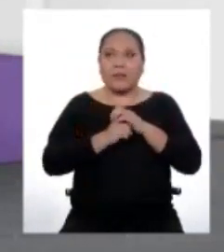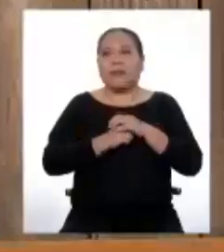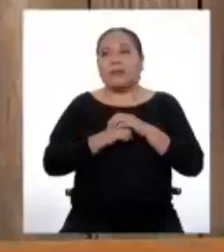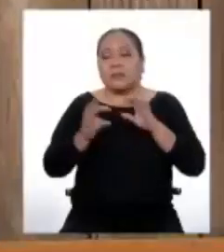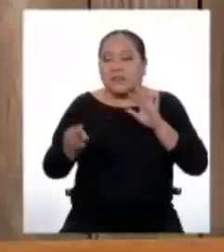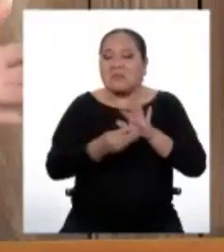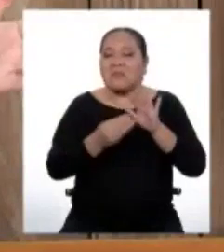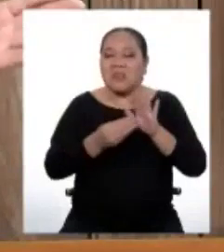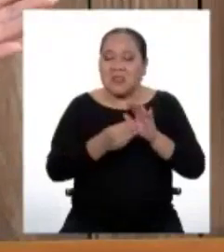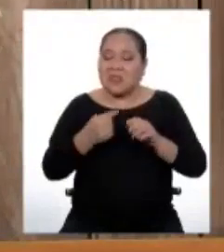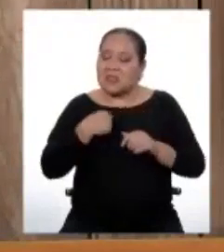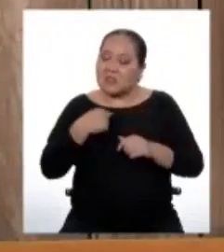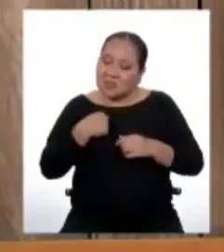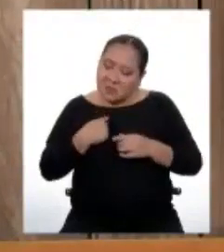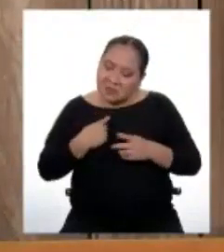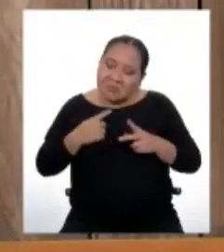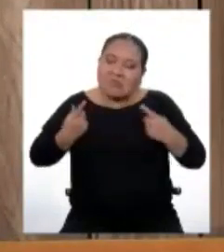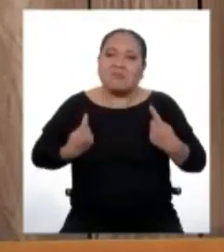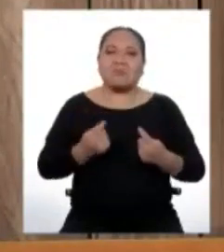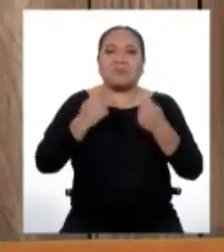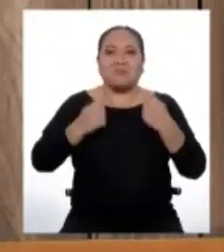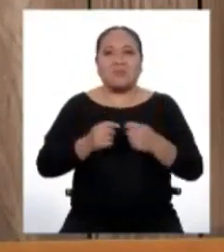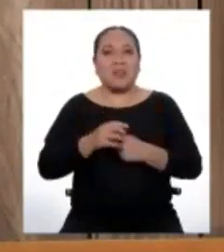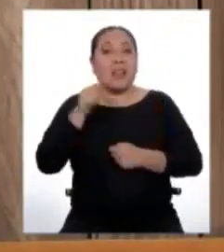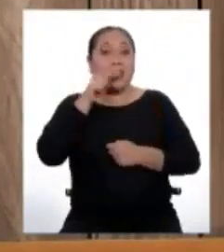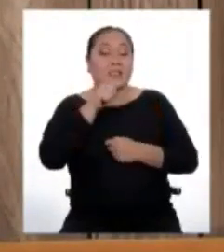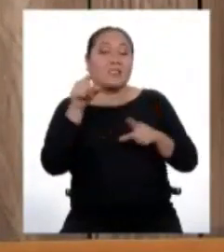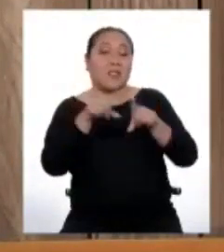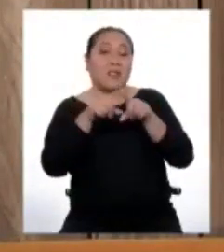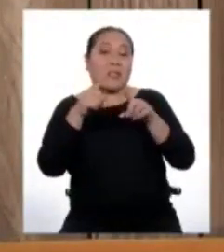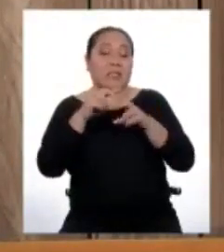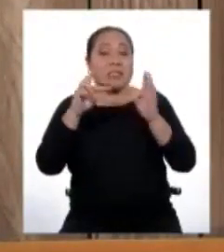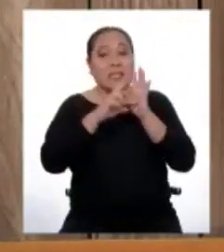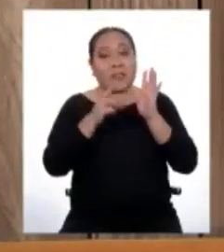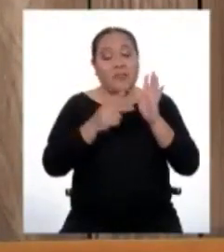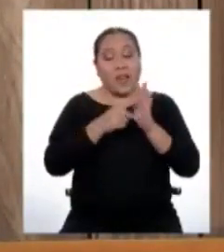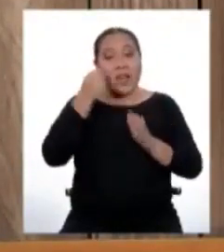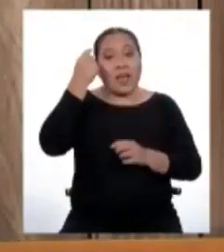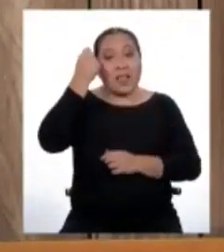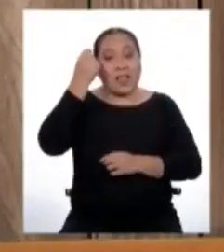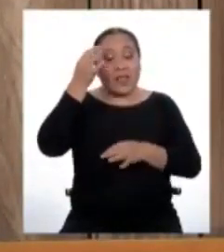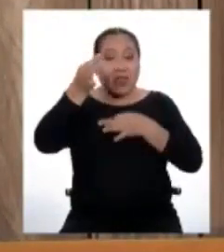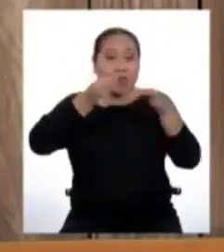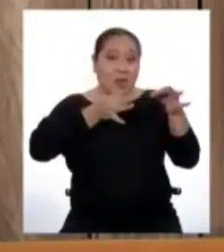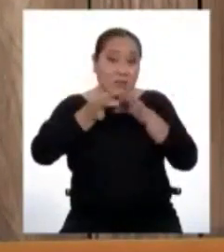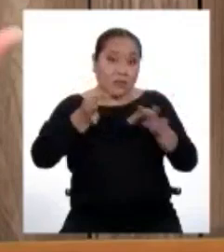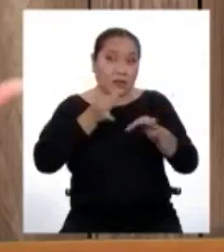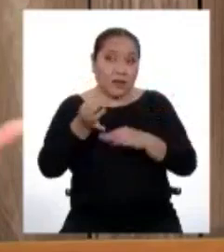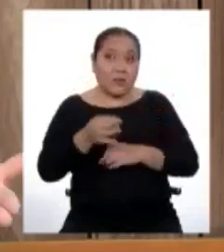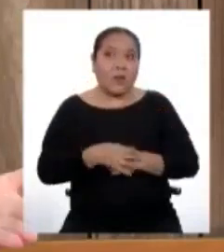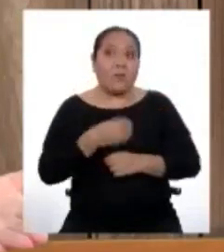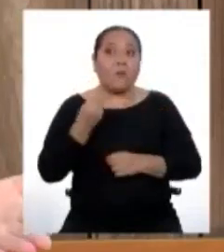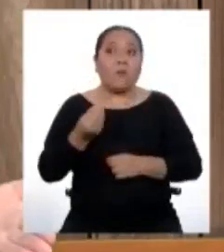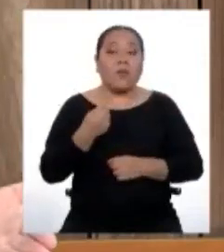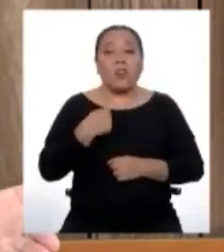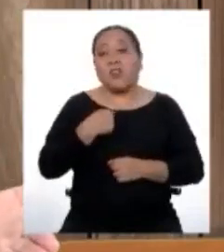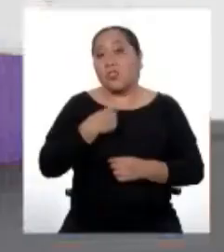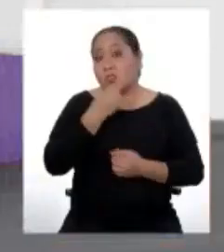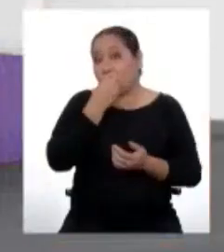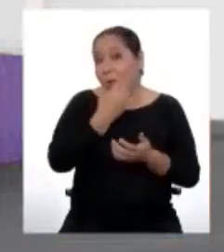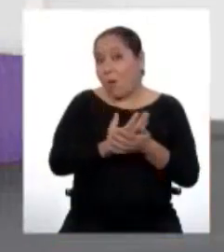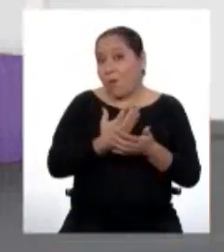entendedor. Y también quiere decir que entendieron muy bien mi explicación, porque soy una buena